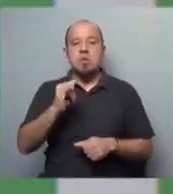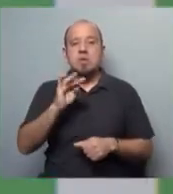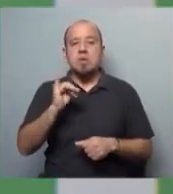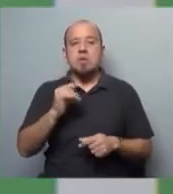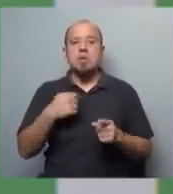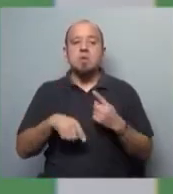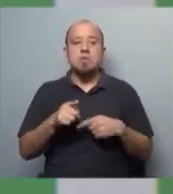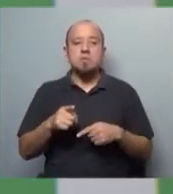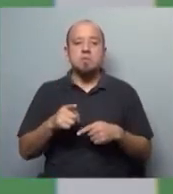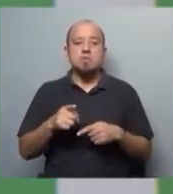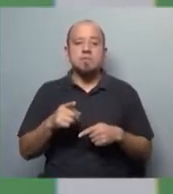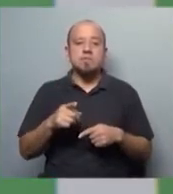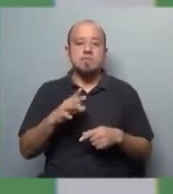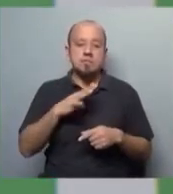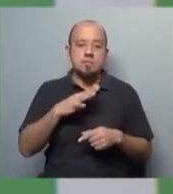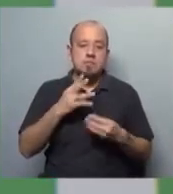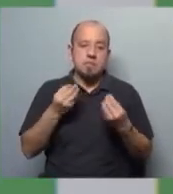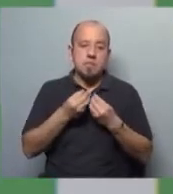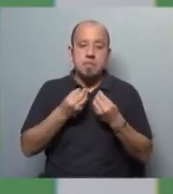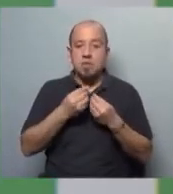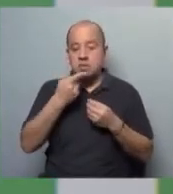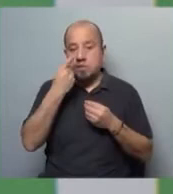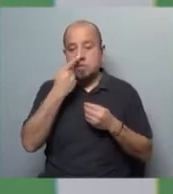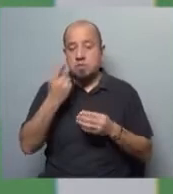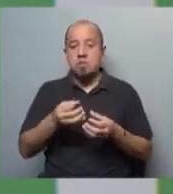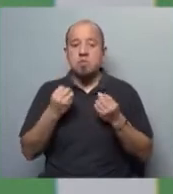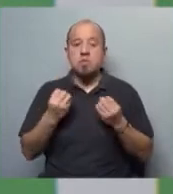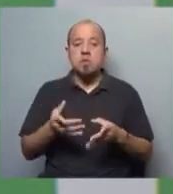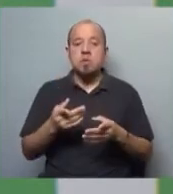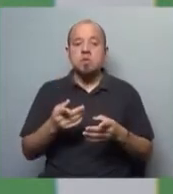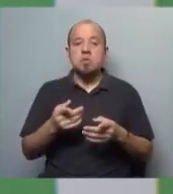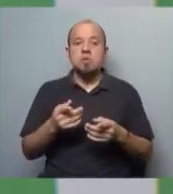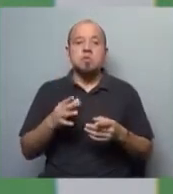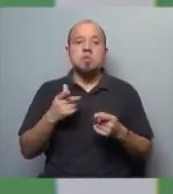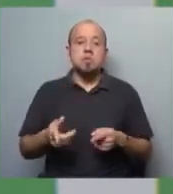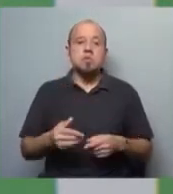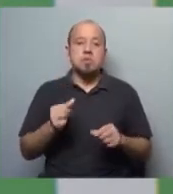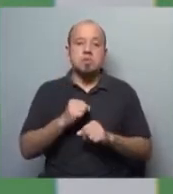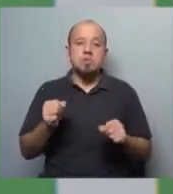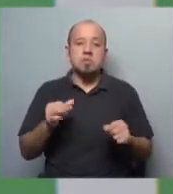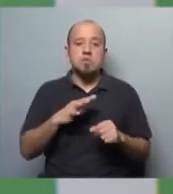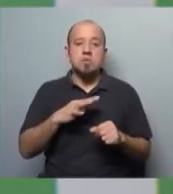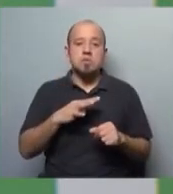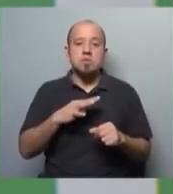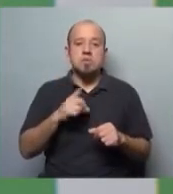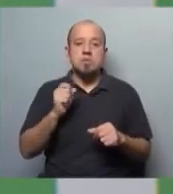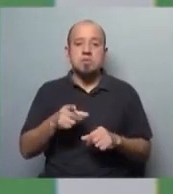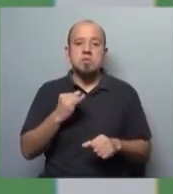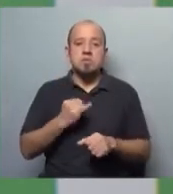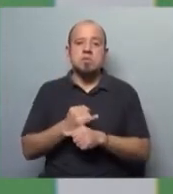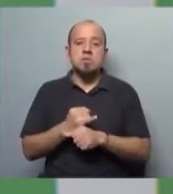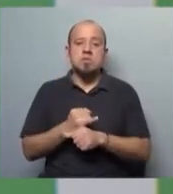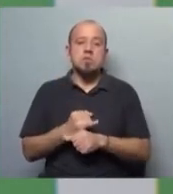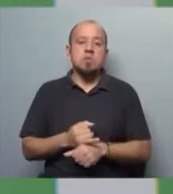Entonces, digamos, tiene varios intereses que explican por qué, entre otras cosas, no se permite. Y después, por los propios errores, porque